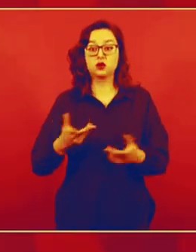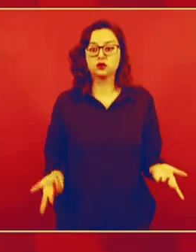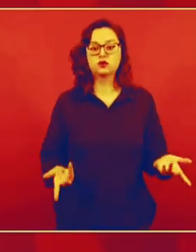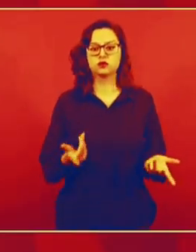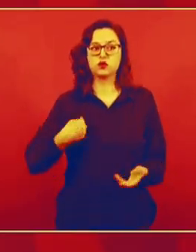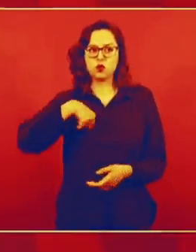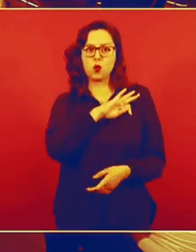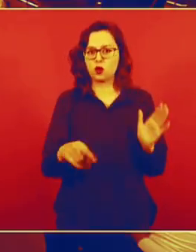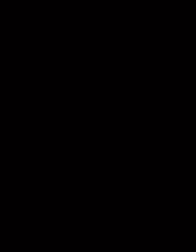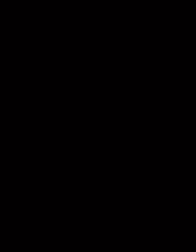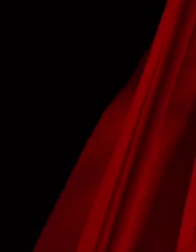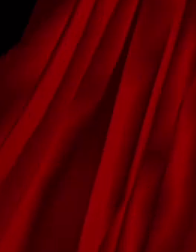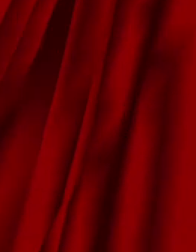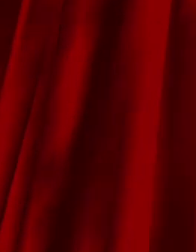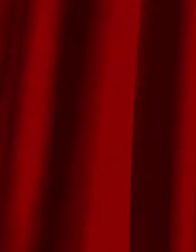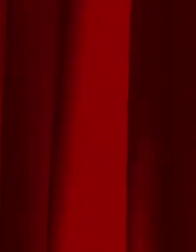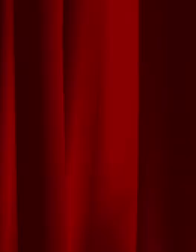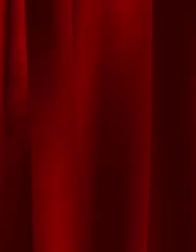de nuestro derecho de réplica. canso!